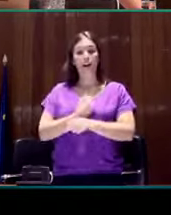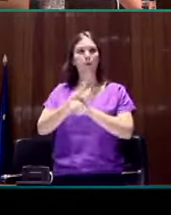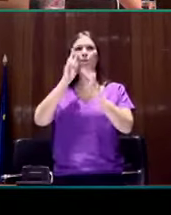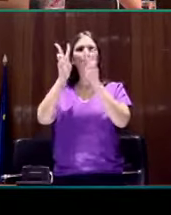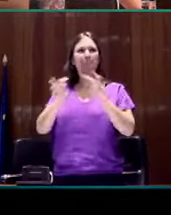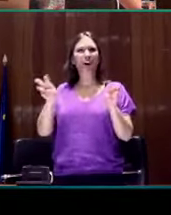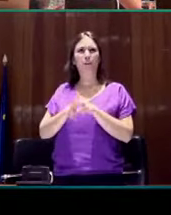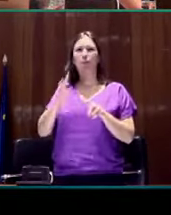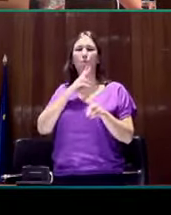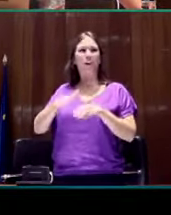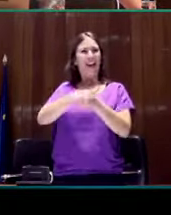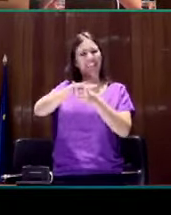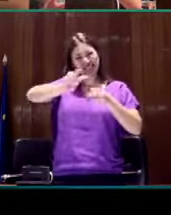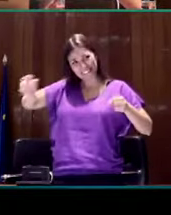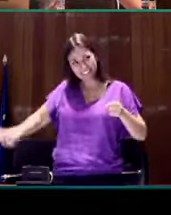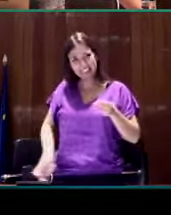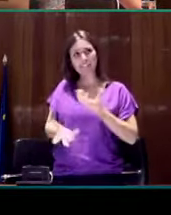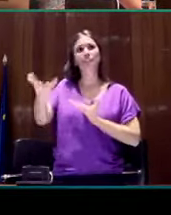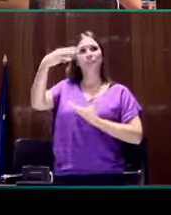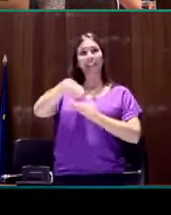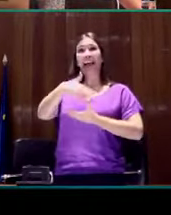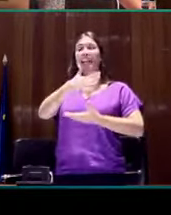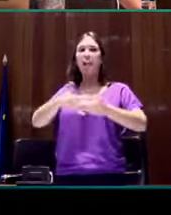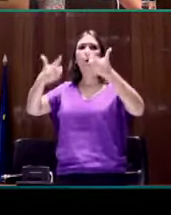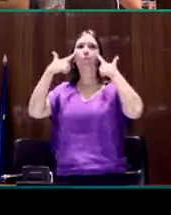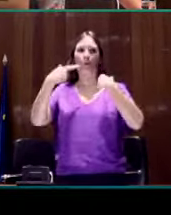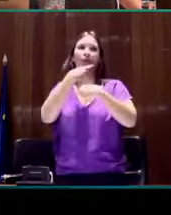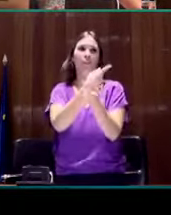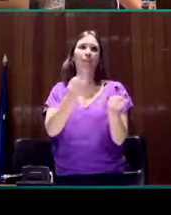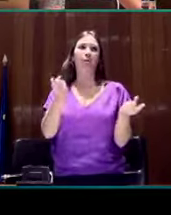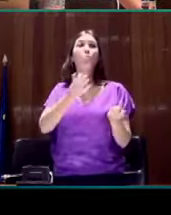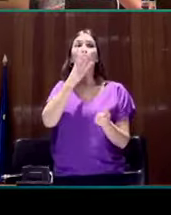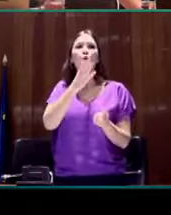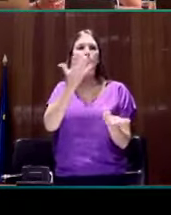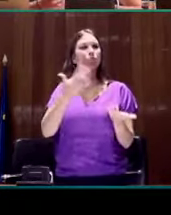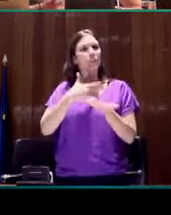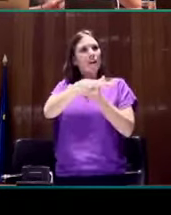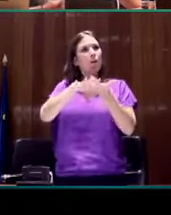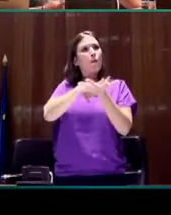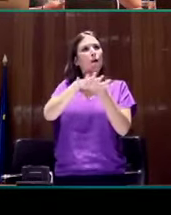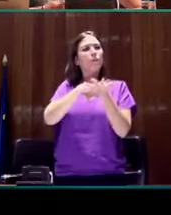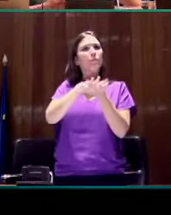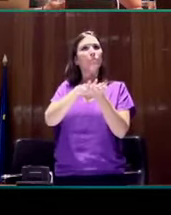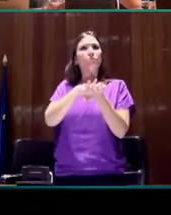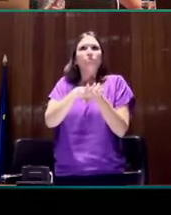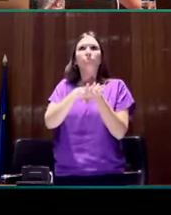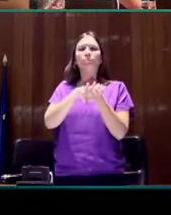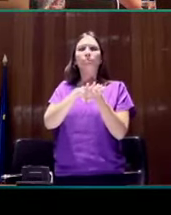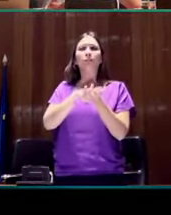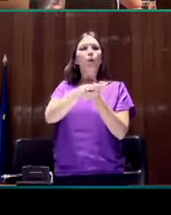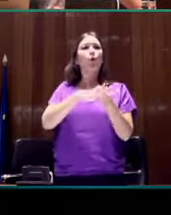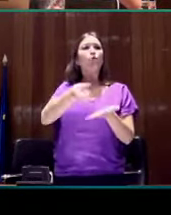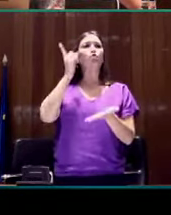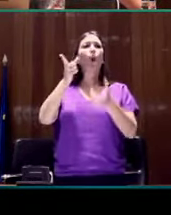investigación multidisciplinar. Y esto me gustaría subrayarlo, porque la lengua de signos no únicamente incumbe